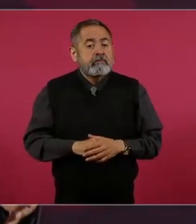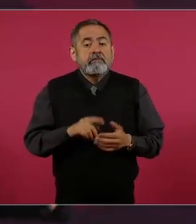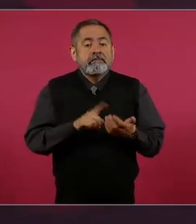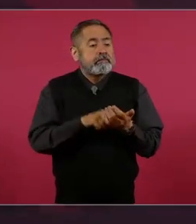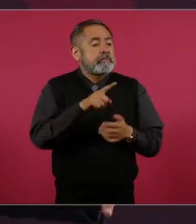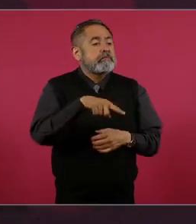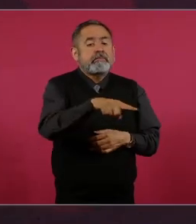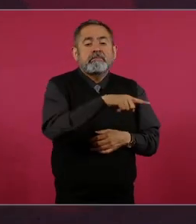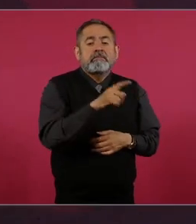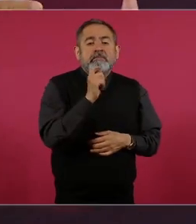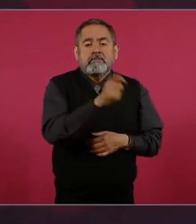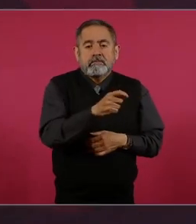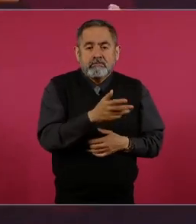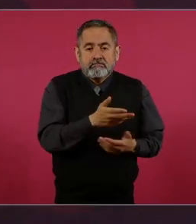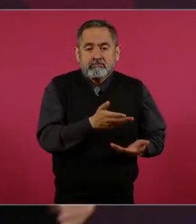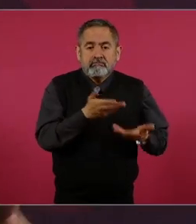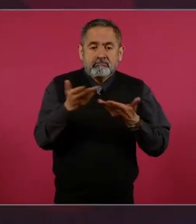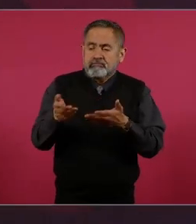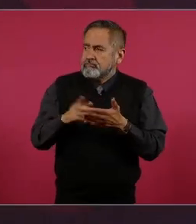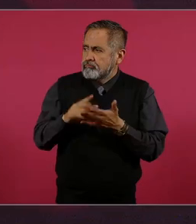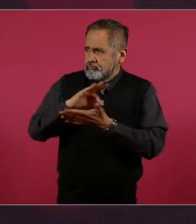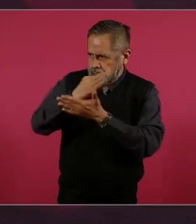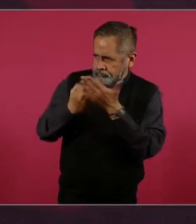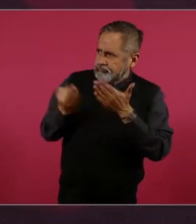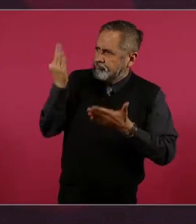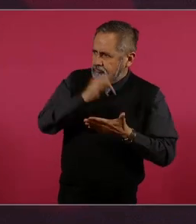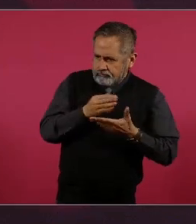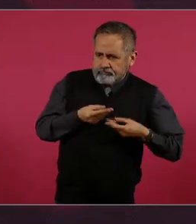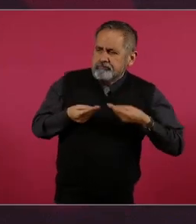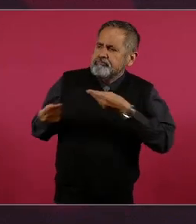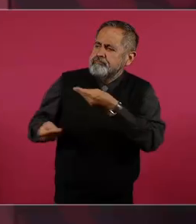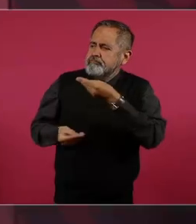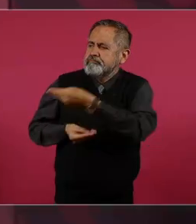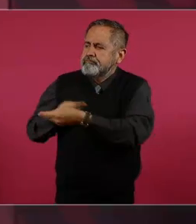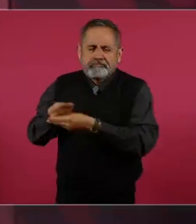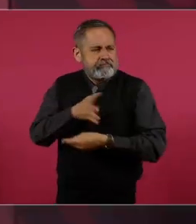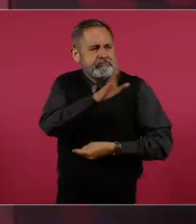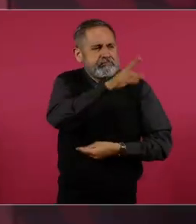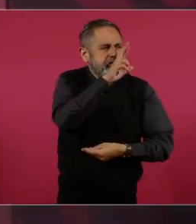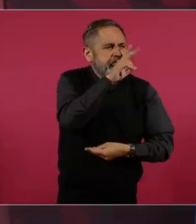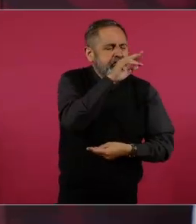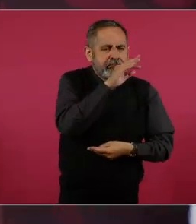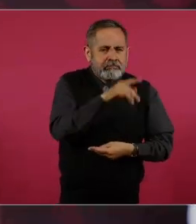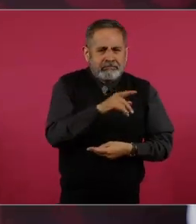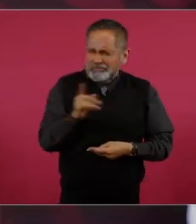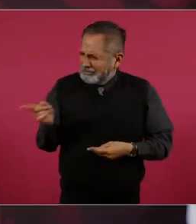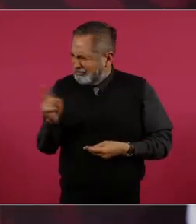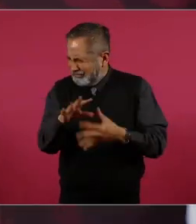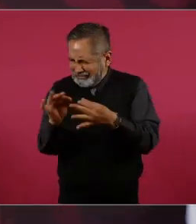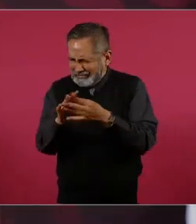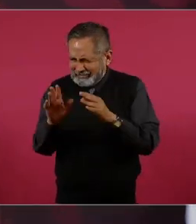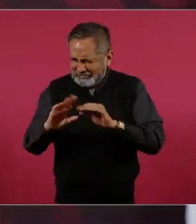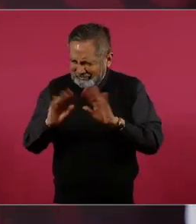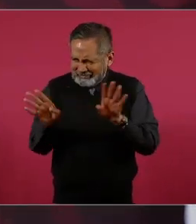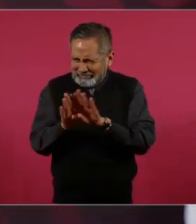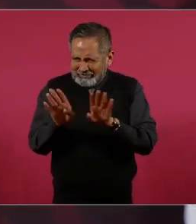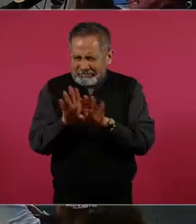estos servicios. ¿Tú no puedes explicar cómo era?